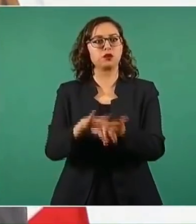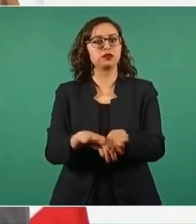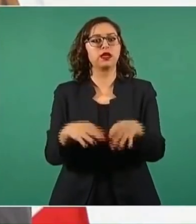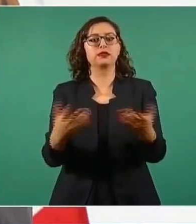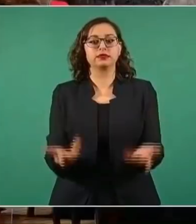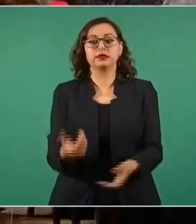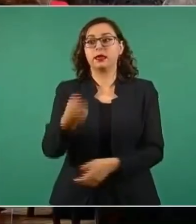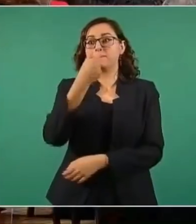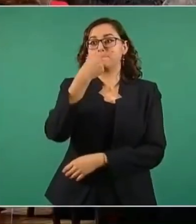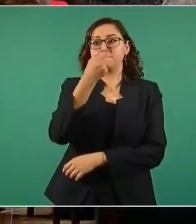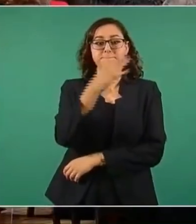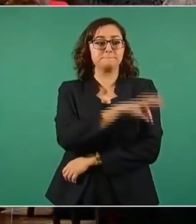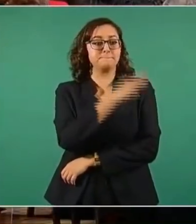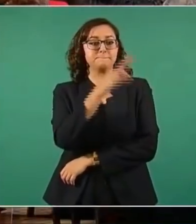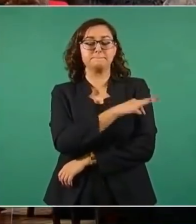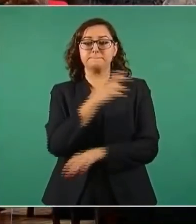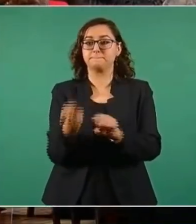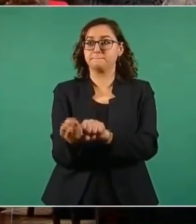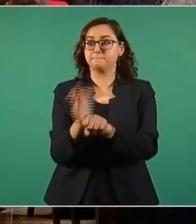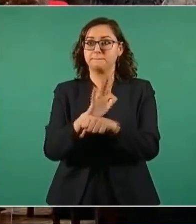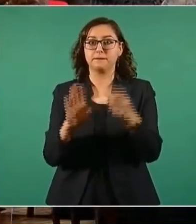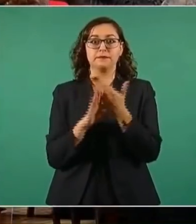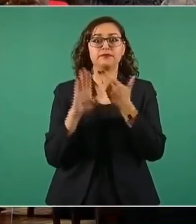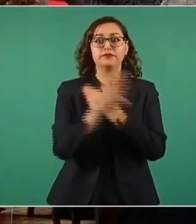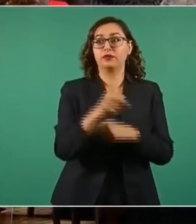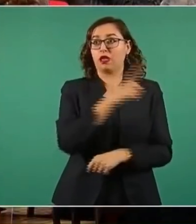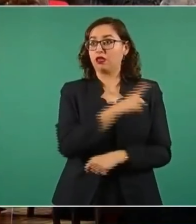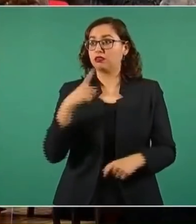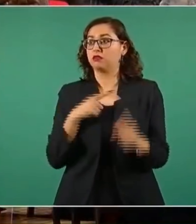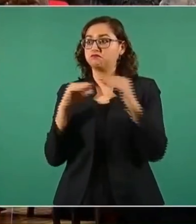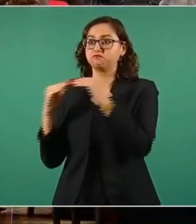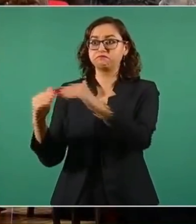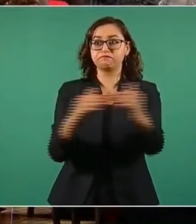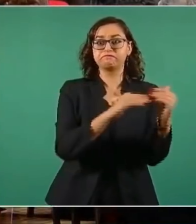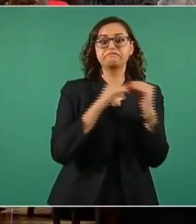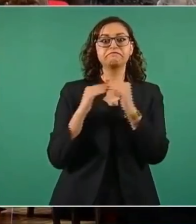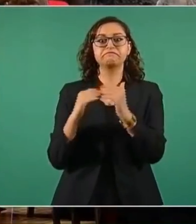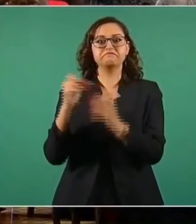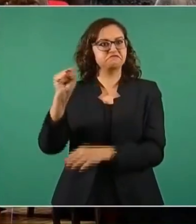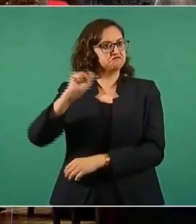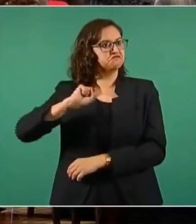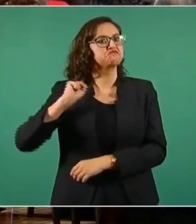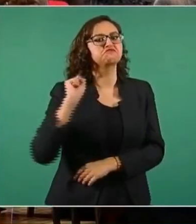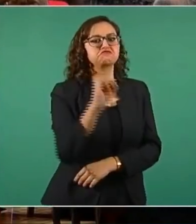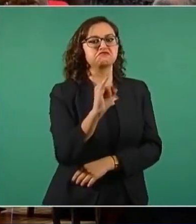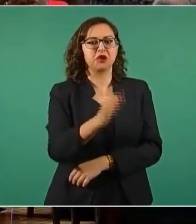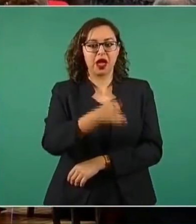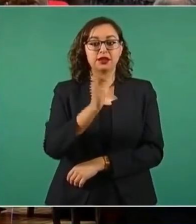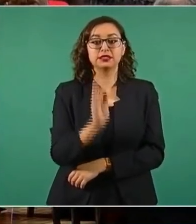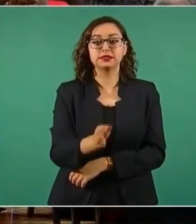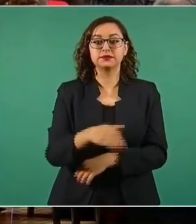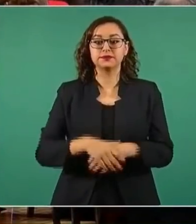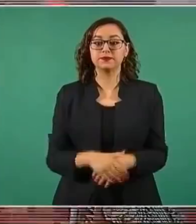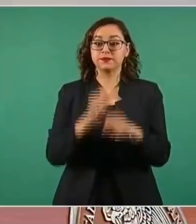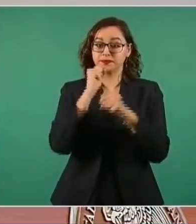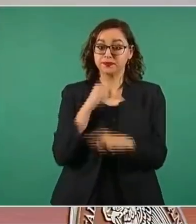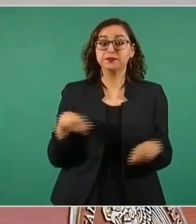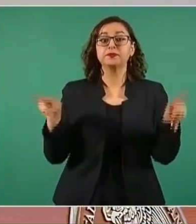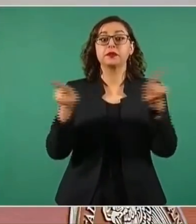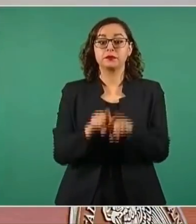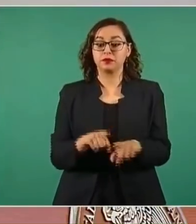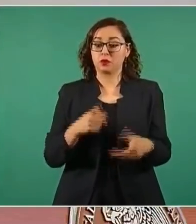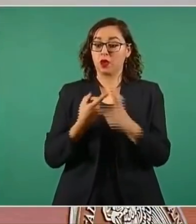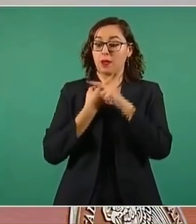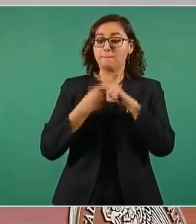comercio de medicinas y vacunas. Se estableció el sistema de educación por internet, radio y televisión.